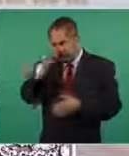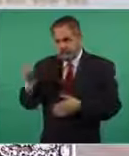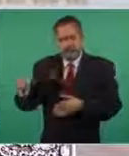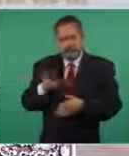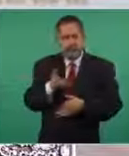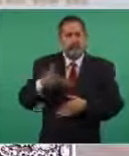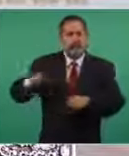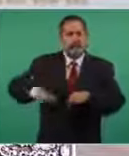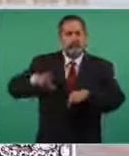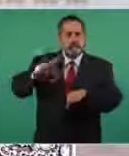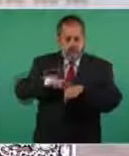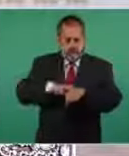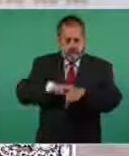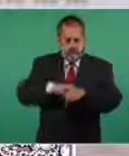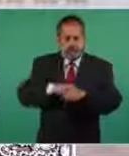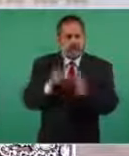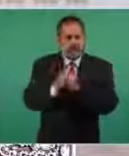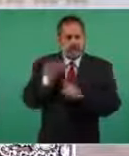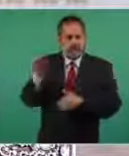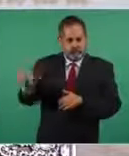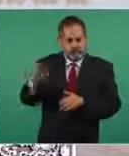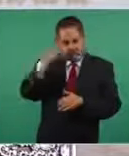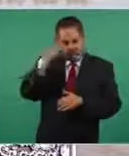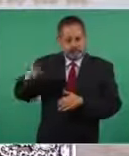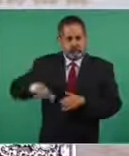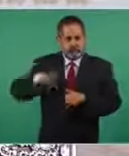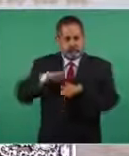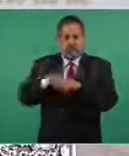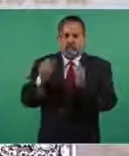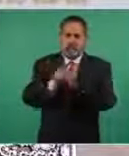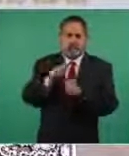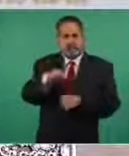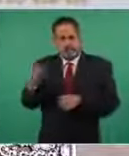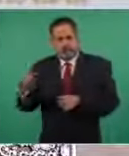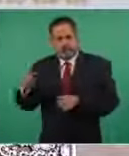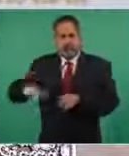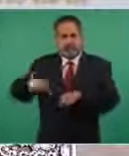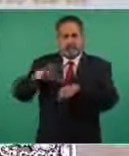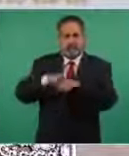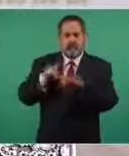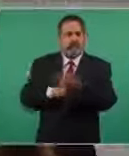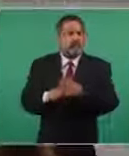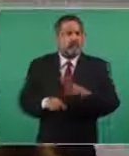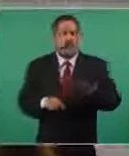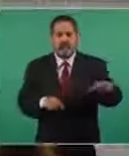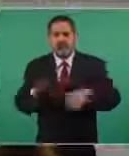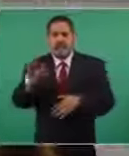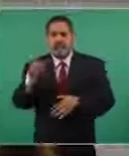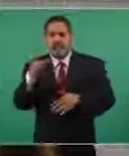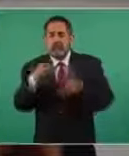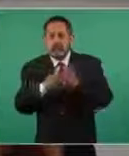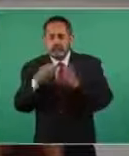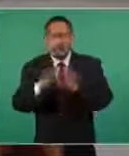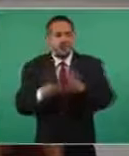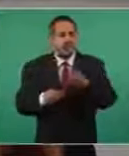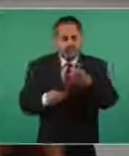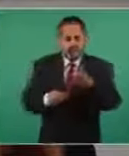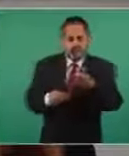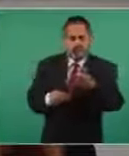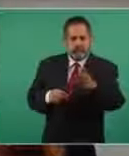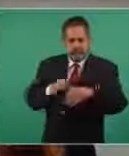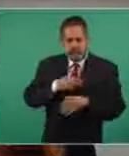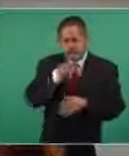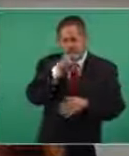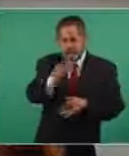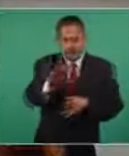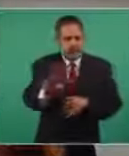el gobernador o una persona del gobierno del Estado. Son 43 millones de pesos de su dinero. Por eso, tú les